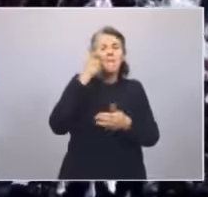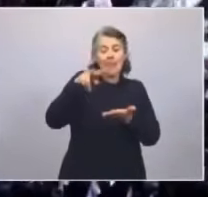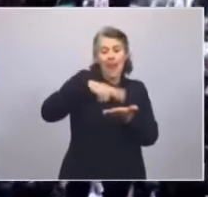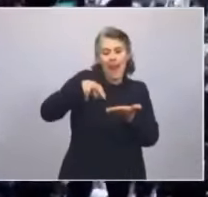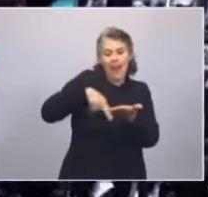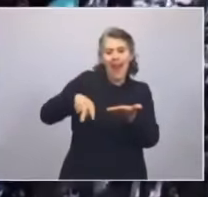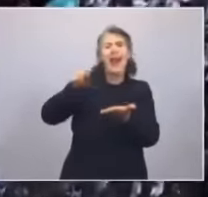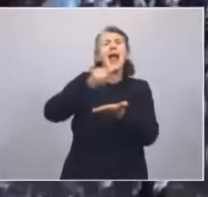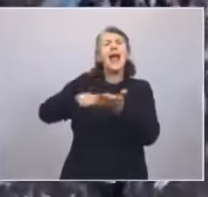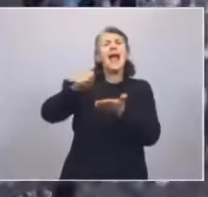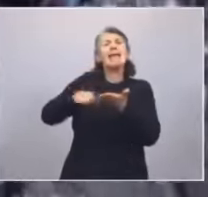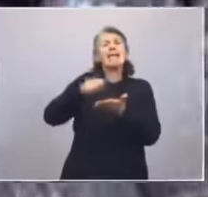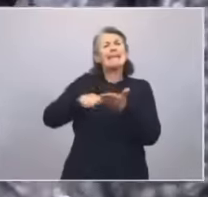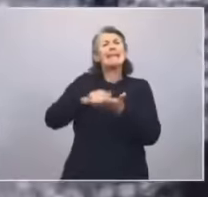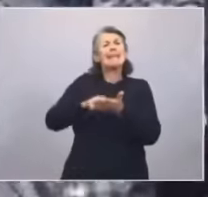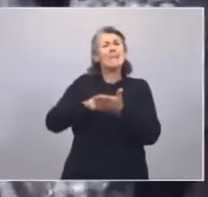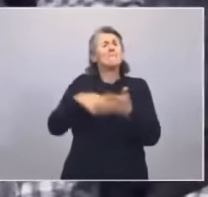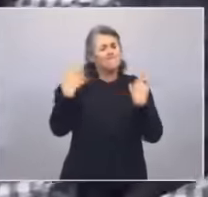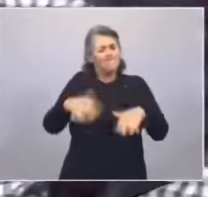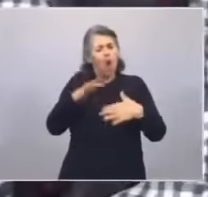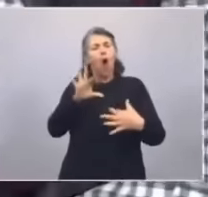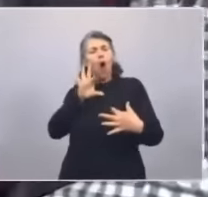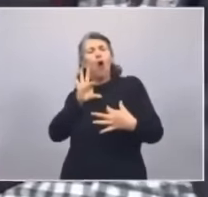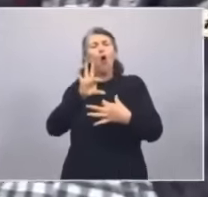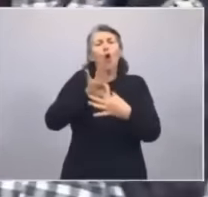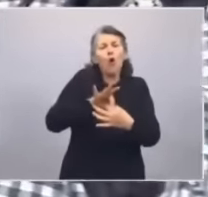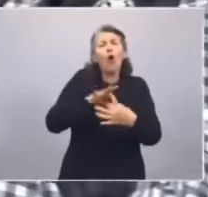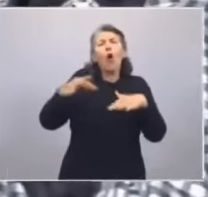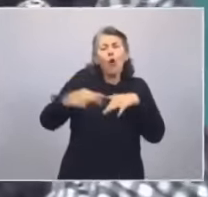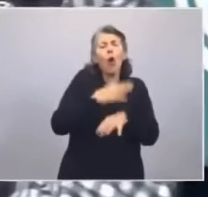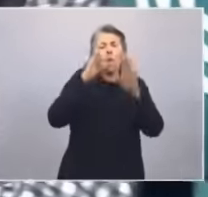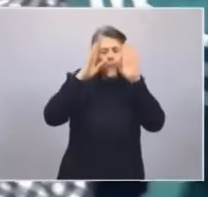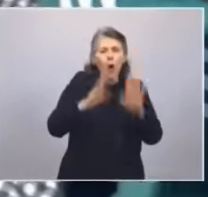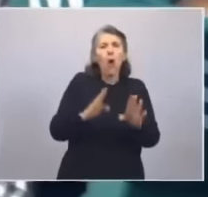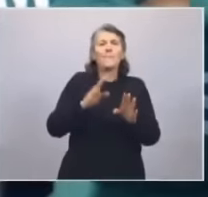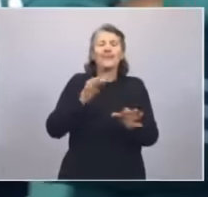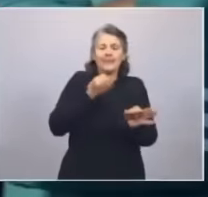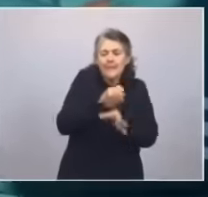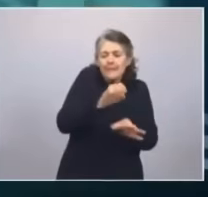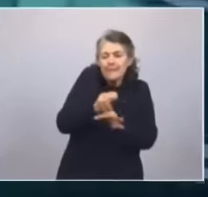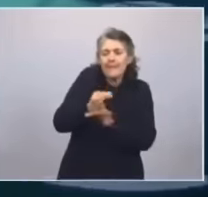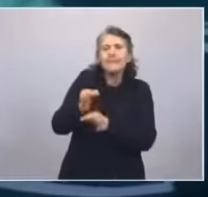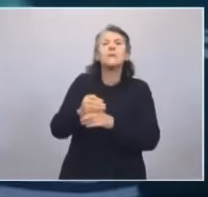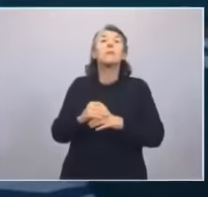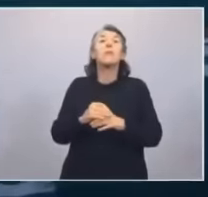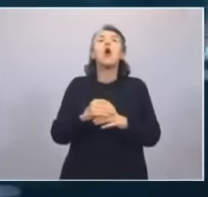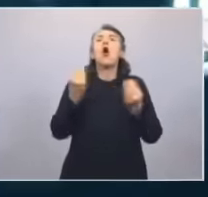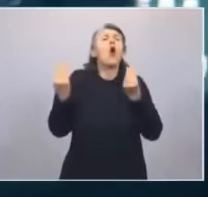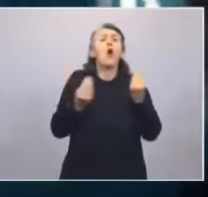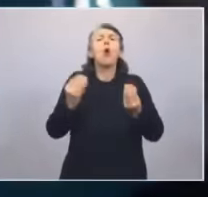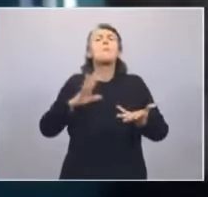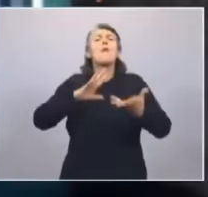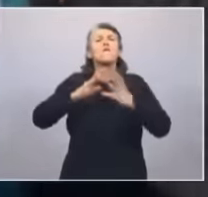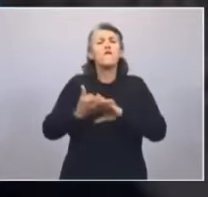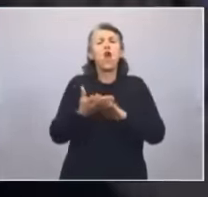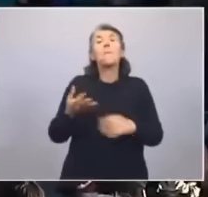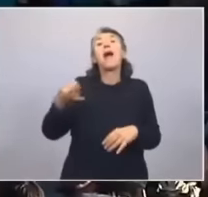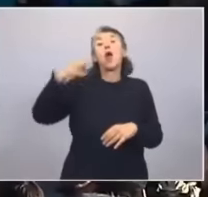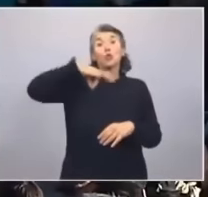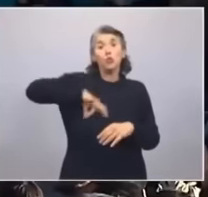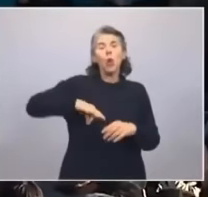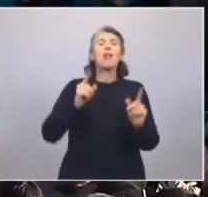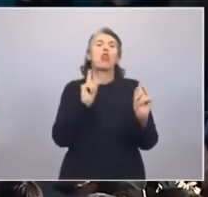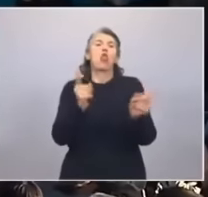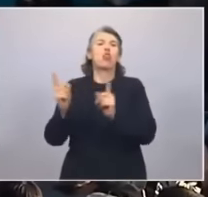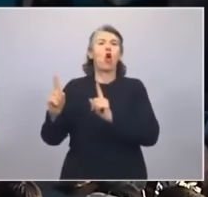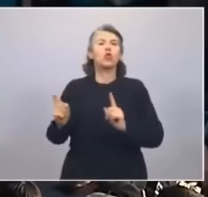vuelvan a leer, que permita comprometernos con mejor salario docente y también